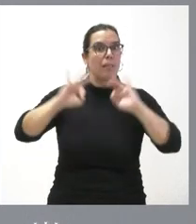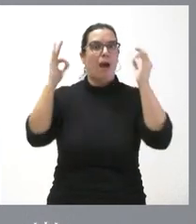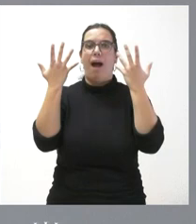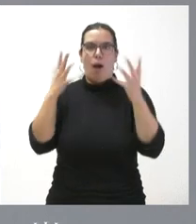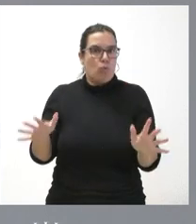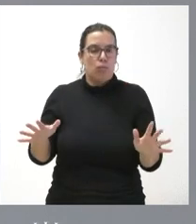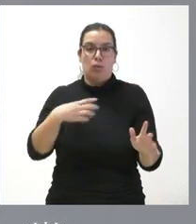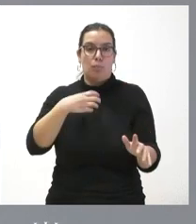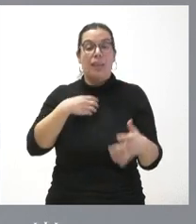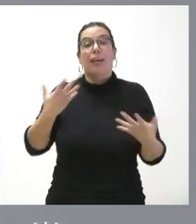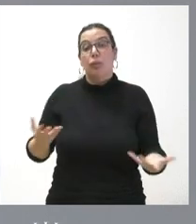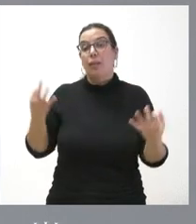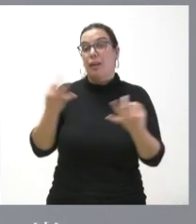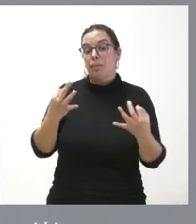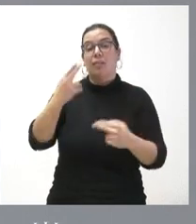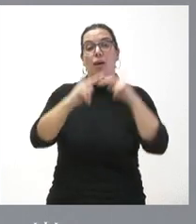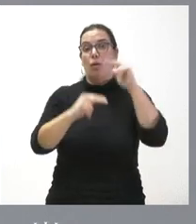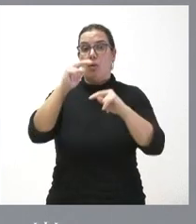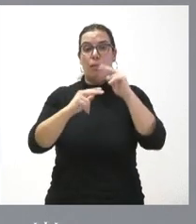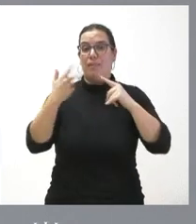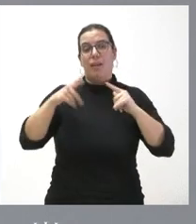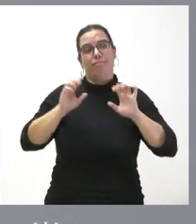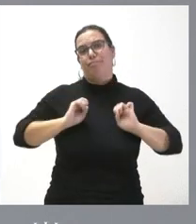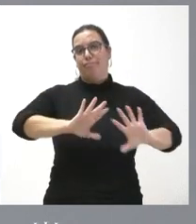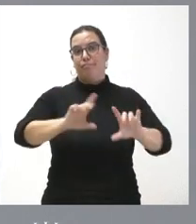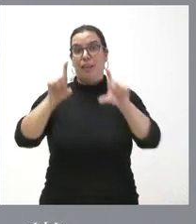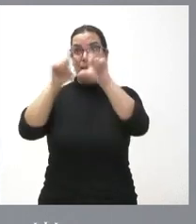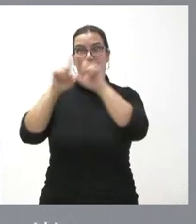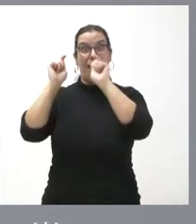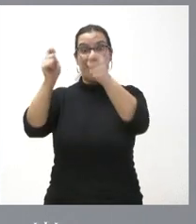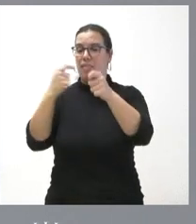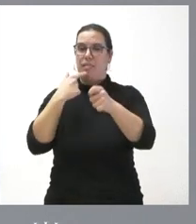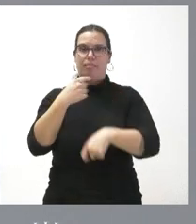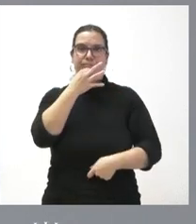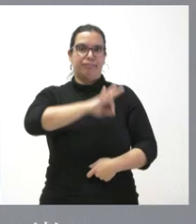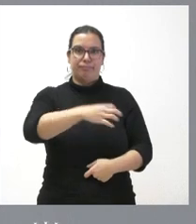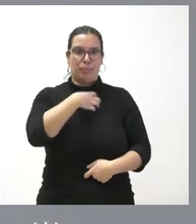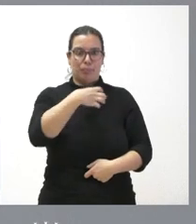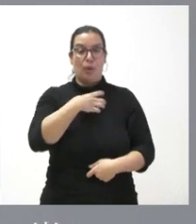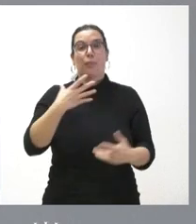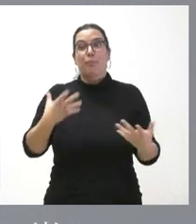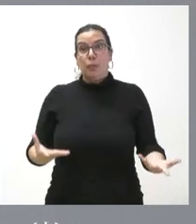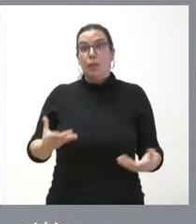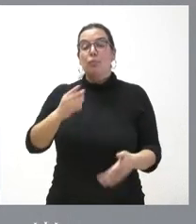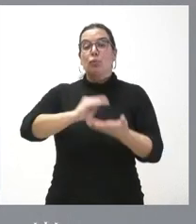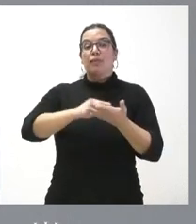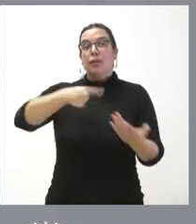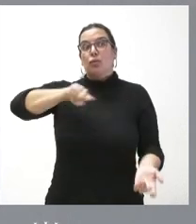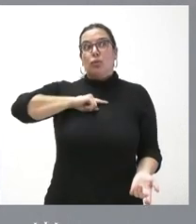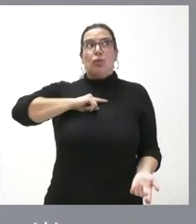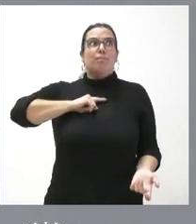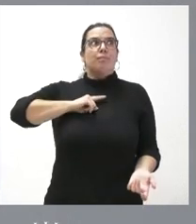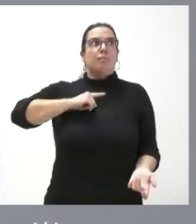y lo que está haciendo es que muchas obras se estén abandonando por parte de los contratistas naturalmente nosotros no podemos a veces dar por